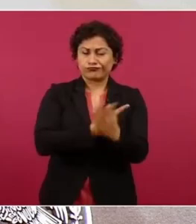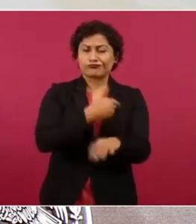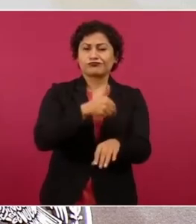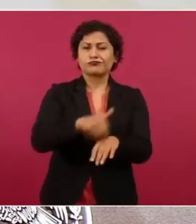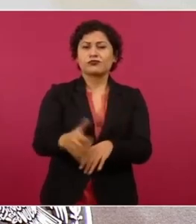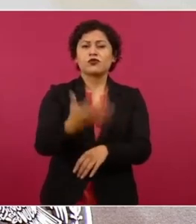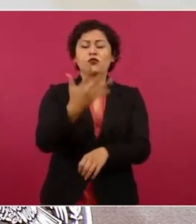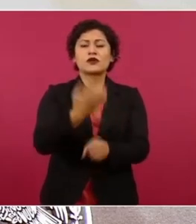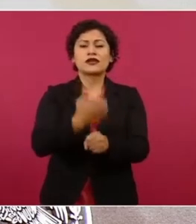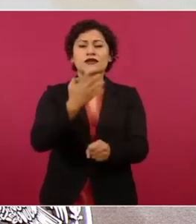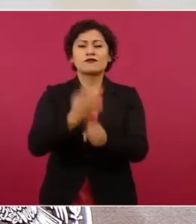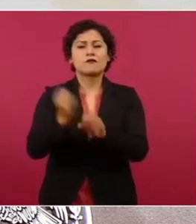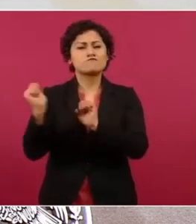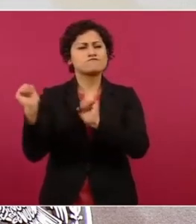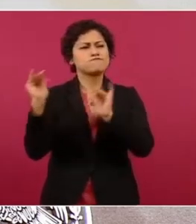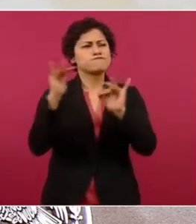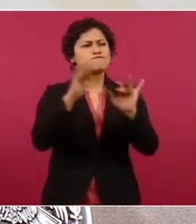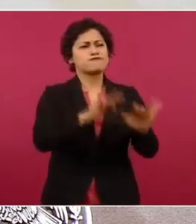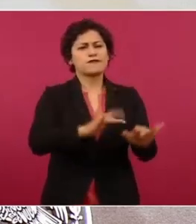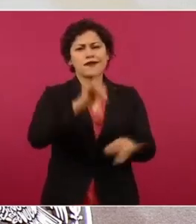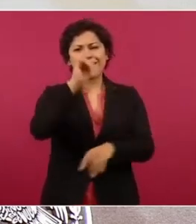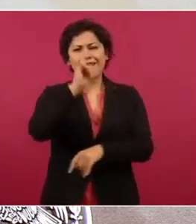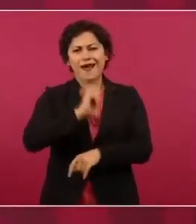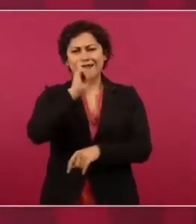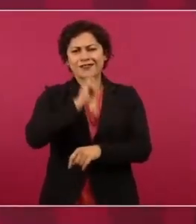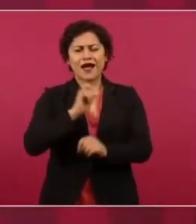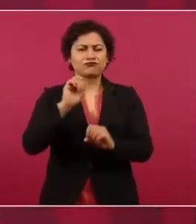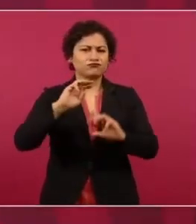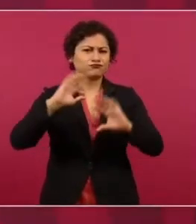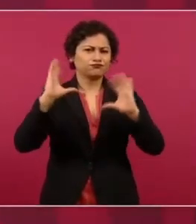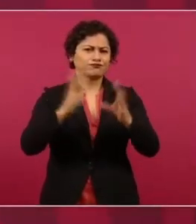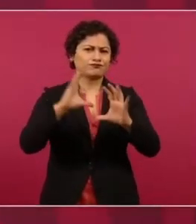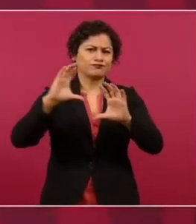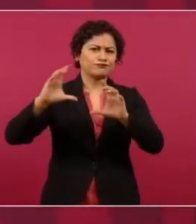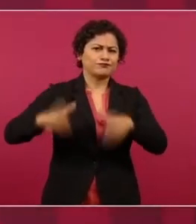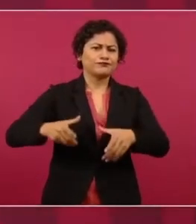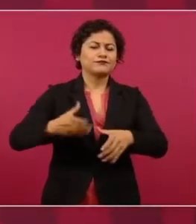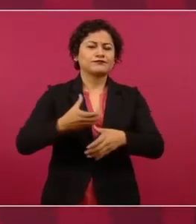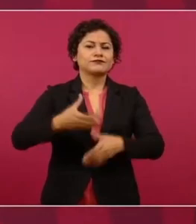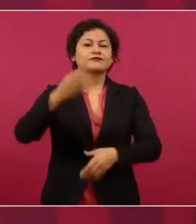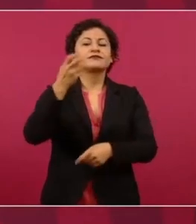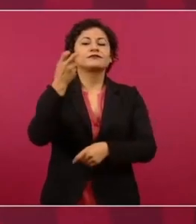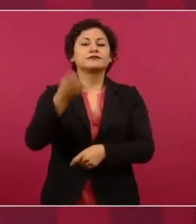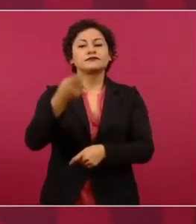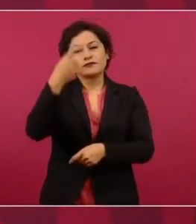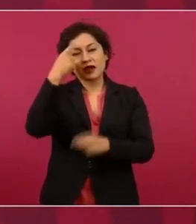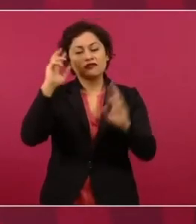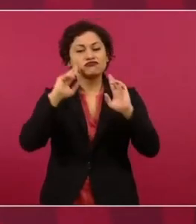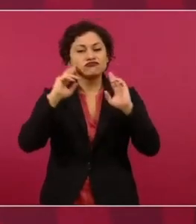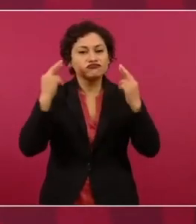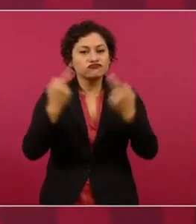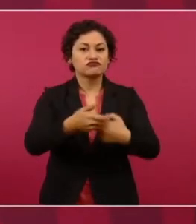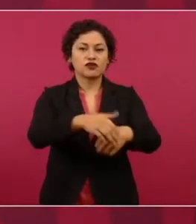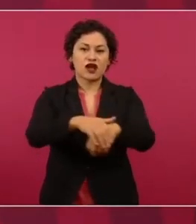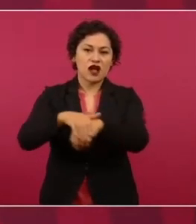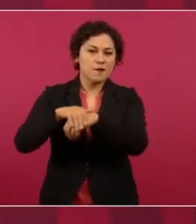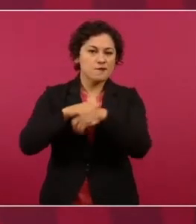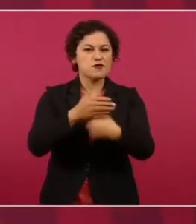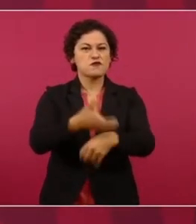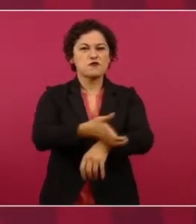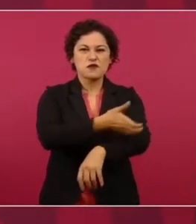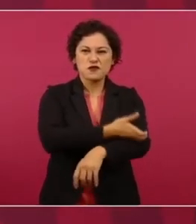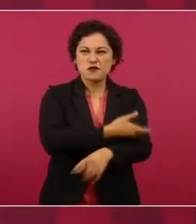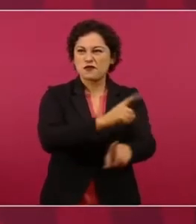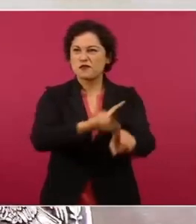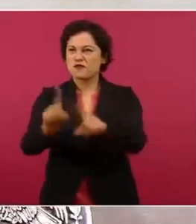el Mundial de Catar. Este deporte es motivo de reunión y de unión para amigos, para compañeros de trabajo, con nacionales de todo extracto